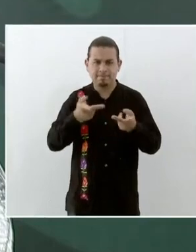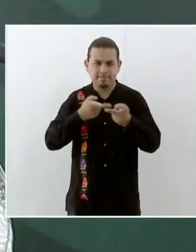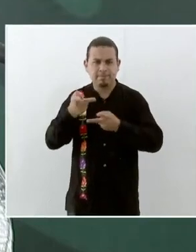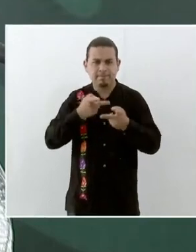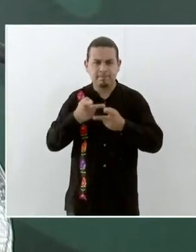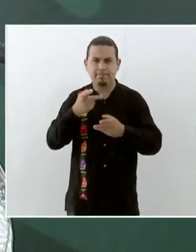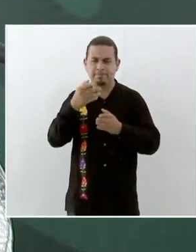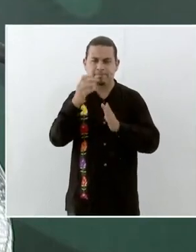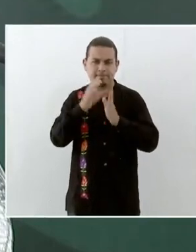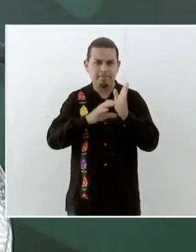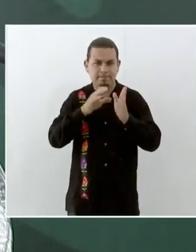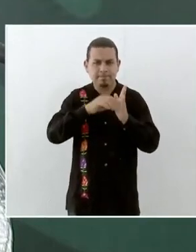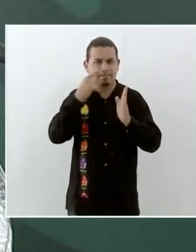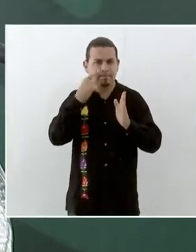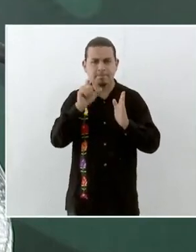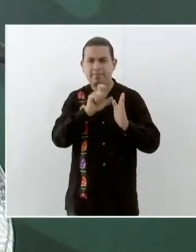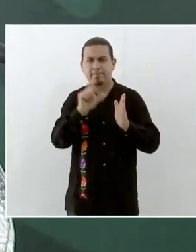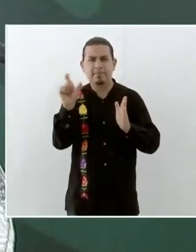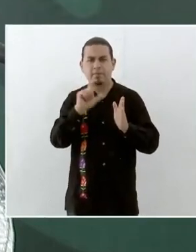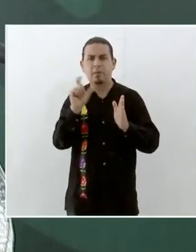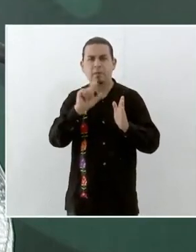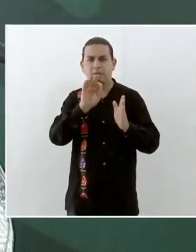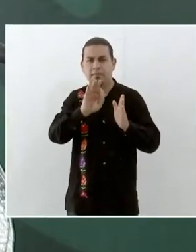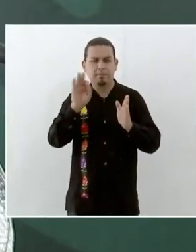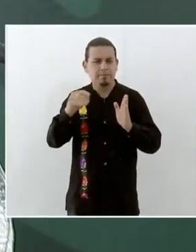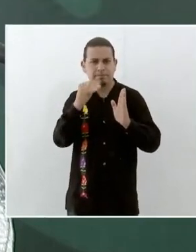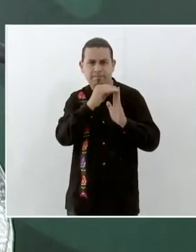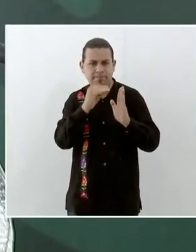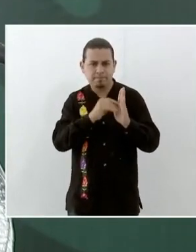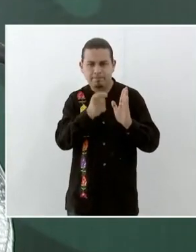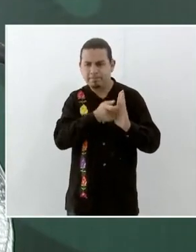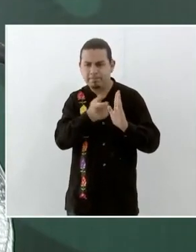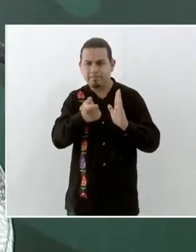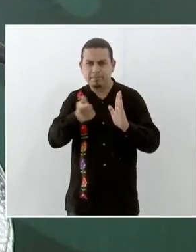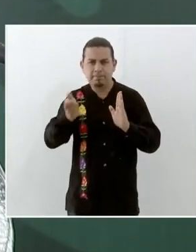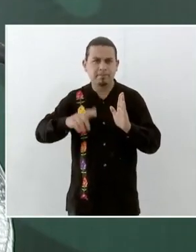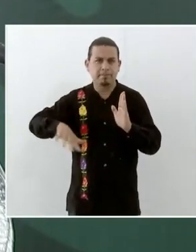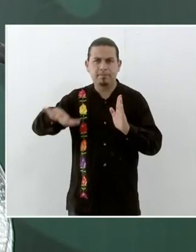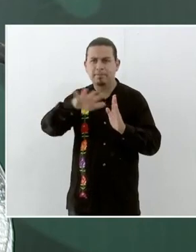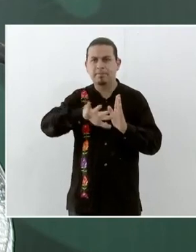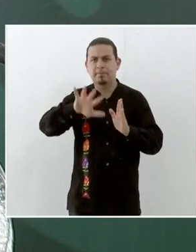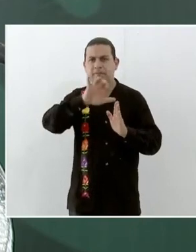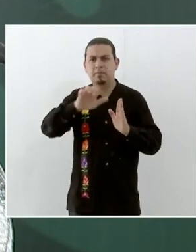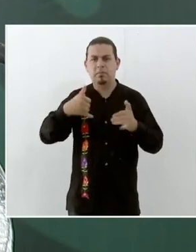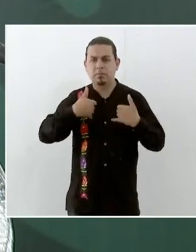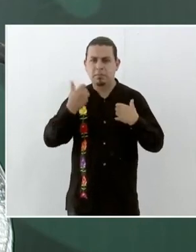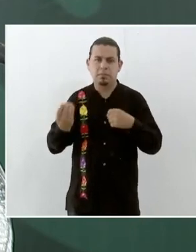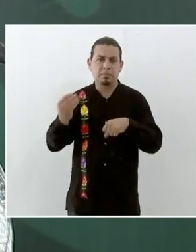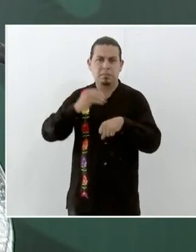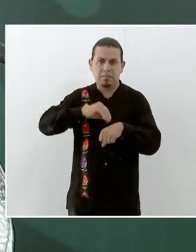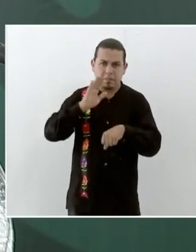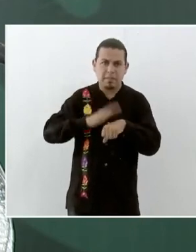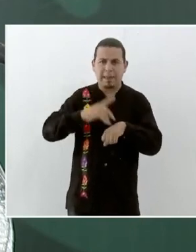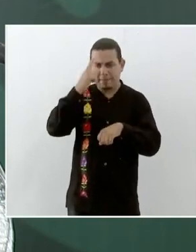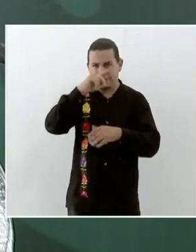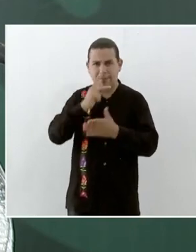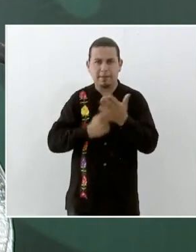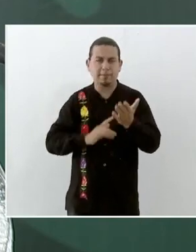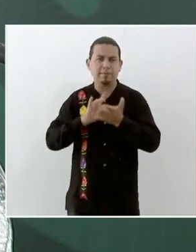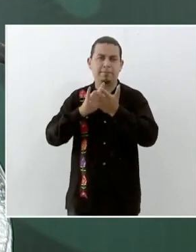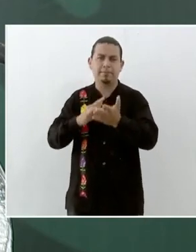calendario para traer las oficinas móviles e incorporar por lo menos a 500 jóvenes adicionales al programa.